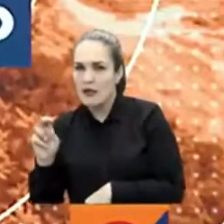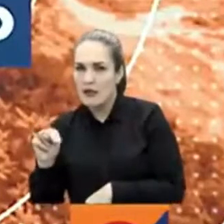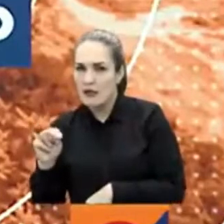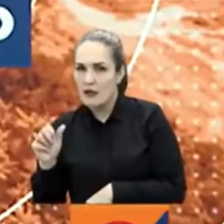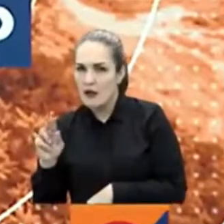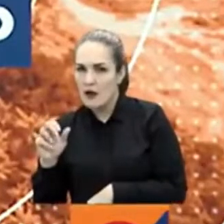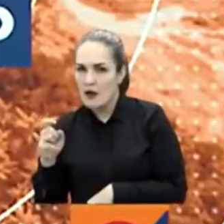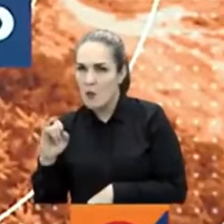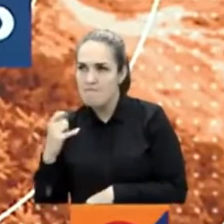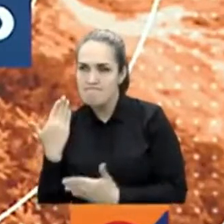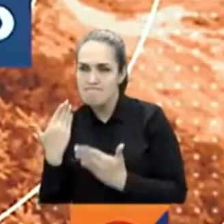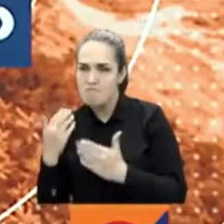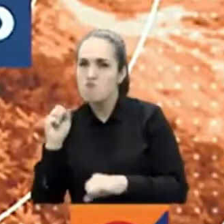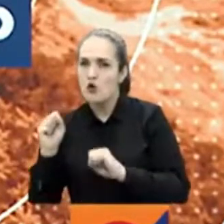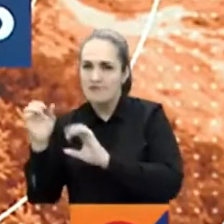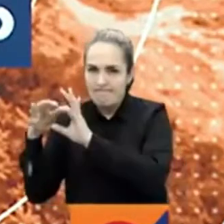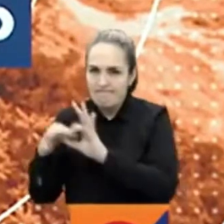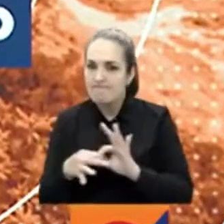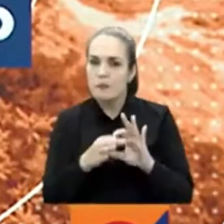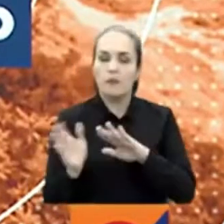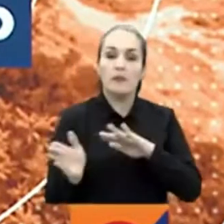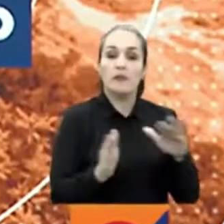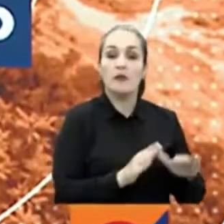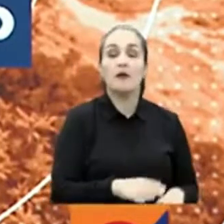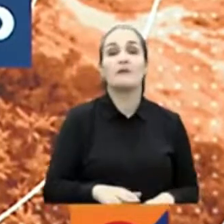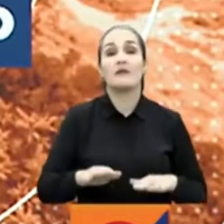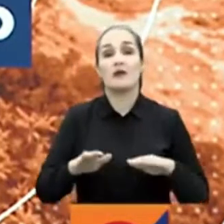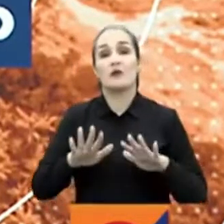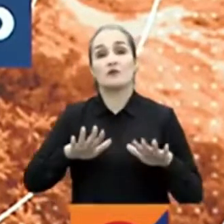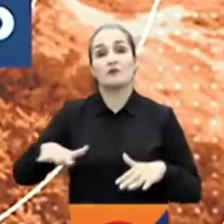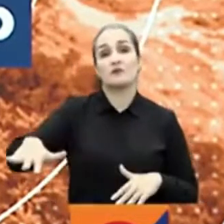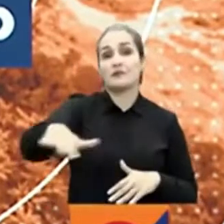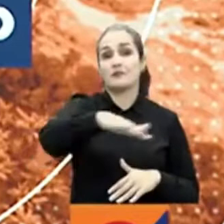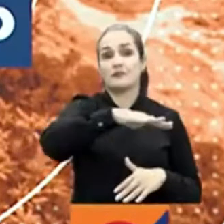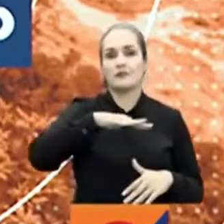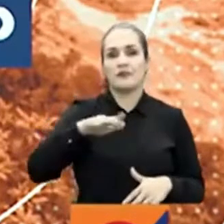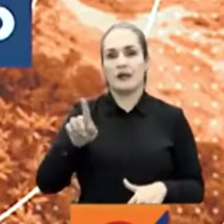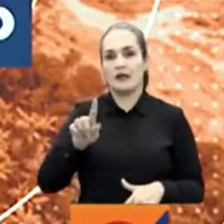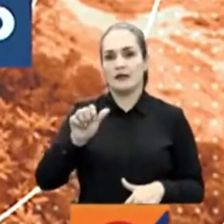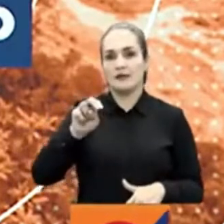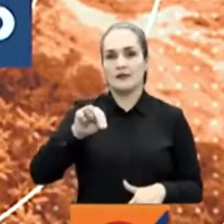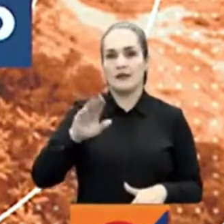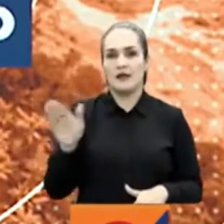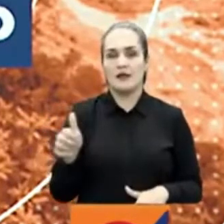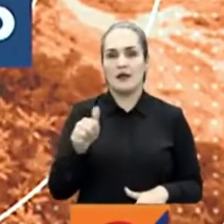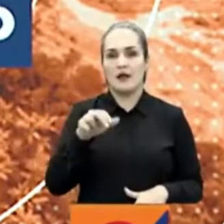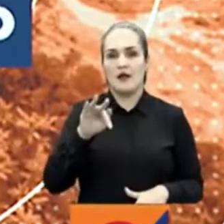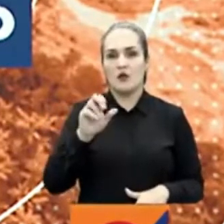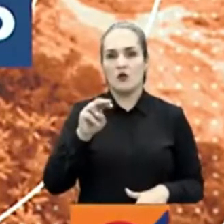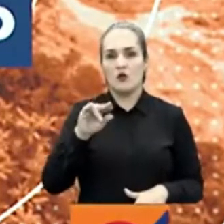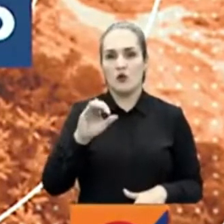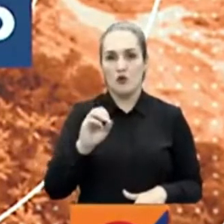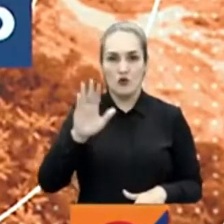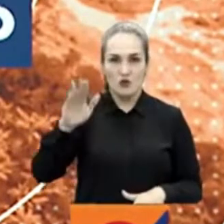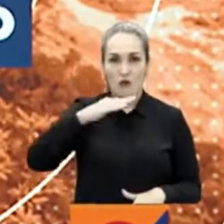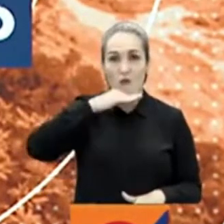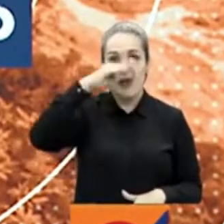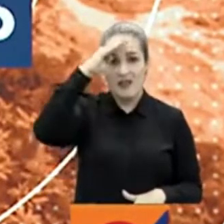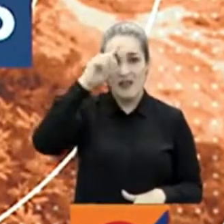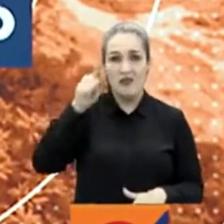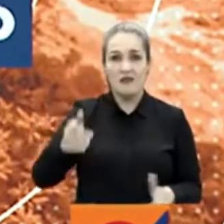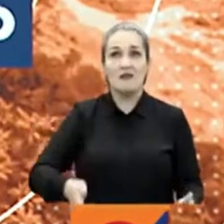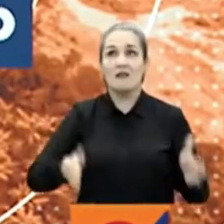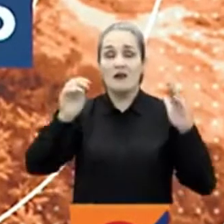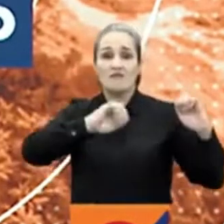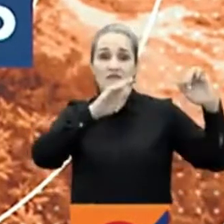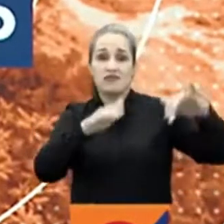Y cerca de 30 familias de una urbanización en el corregimiento San Antonio de Prado en Medellín están en alerta por un posible deslizamiento